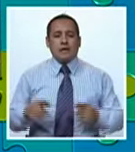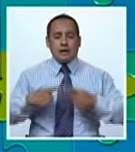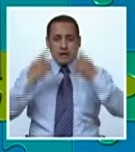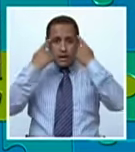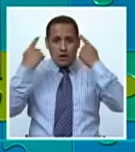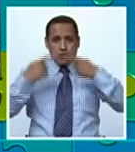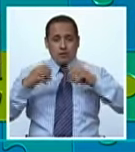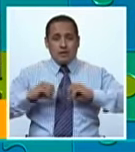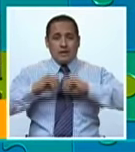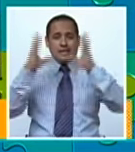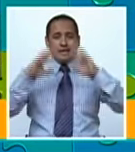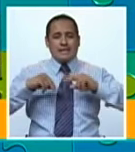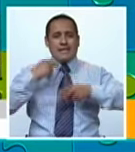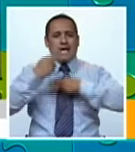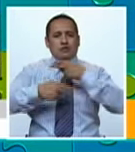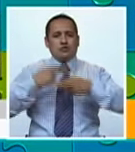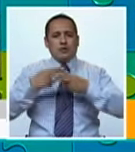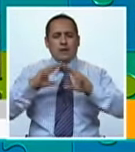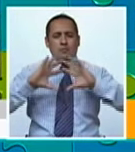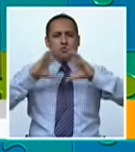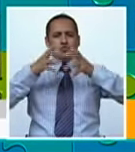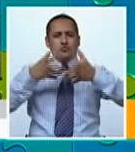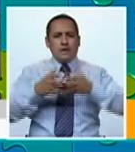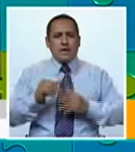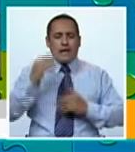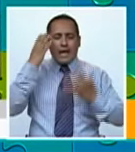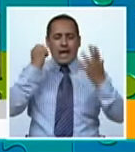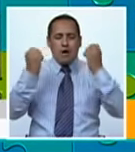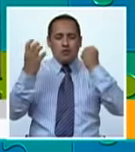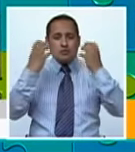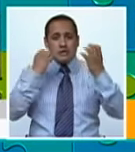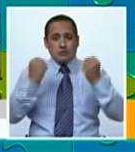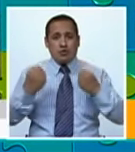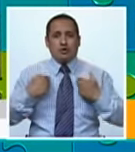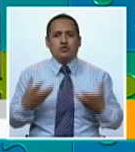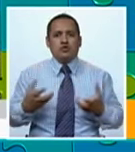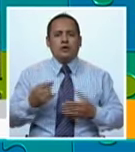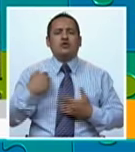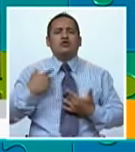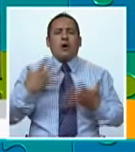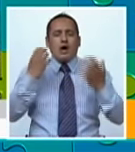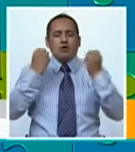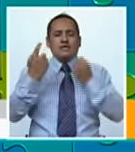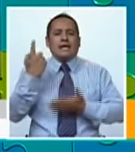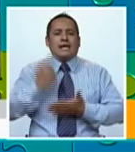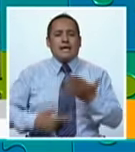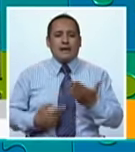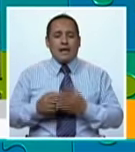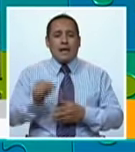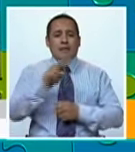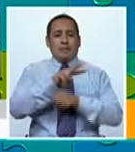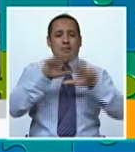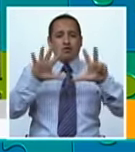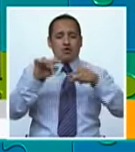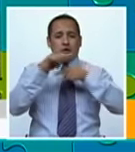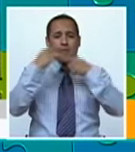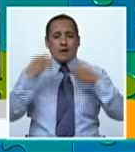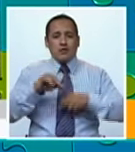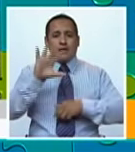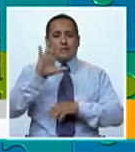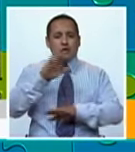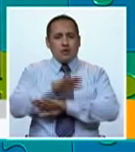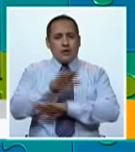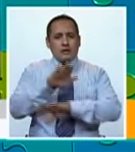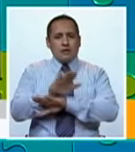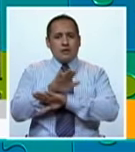En el marco del Día Nacional y Mundial del Autismo, la Asociación Soy Autista IK realizará el 28 de marzo a las